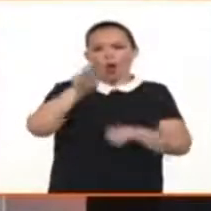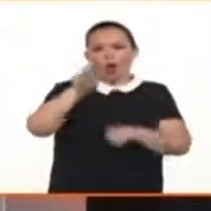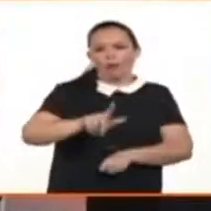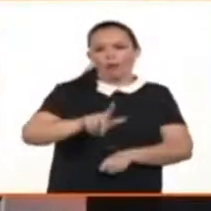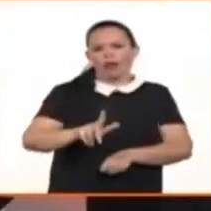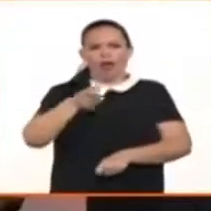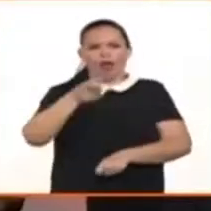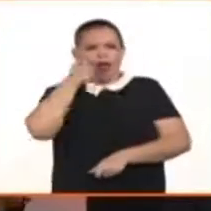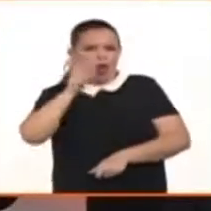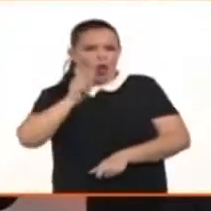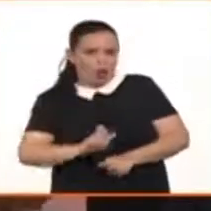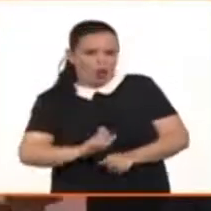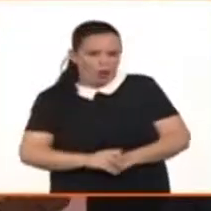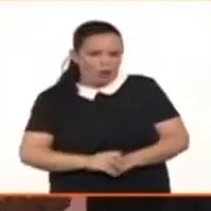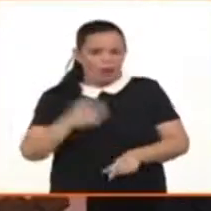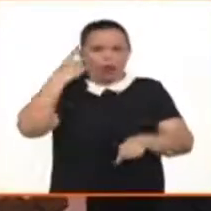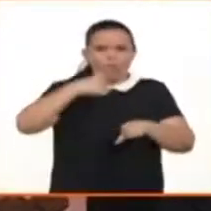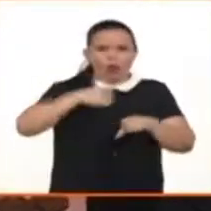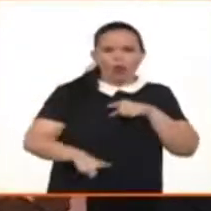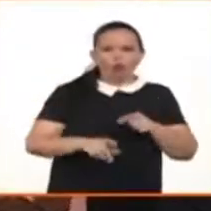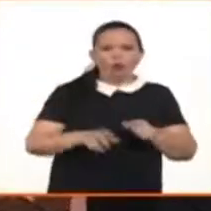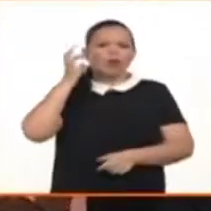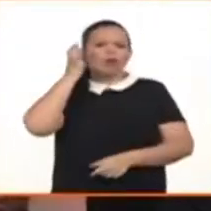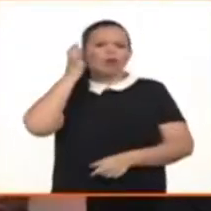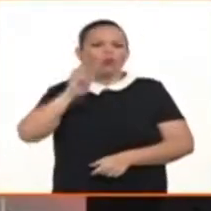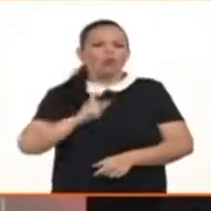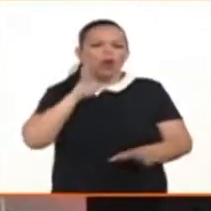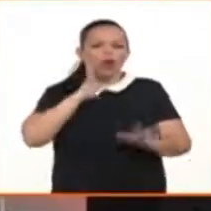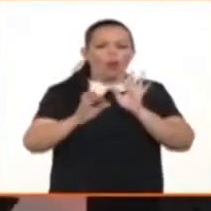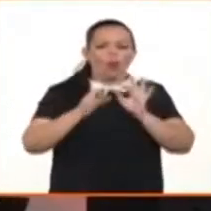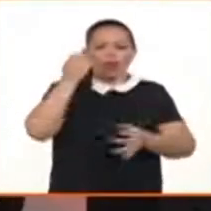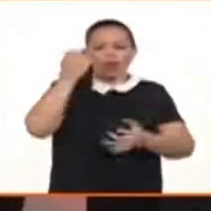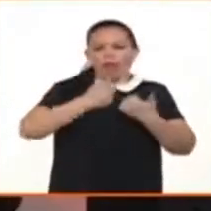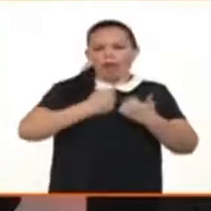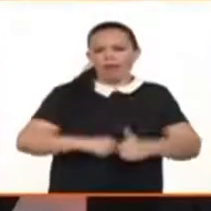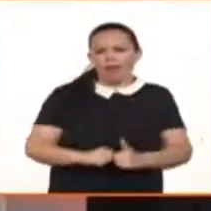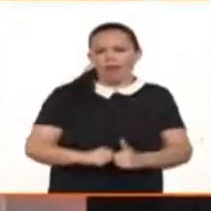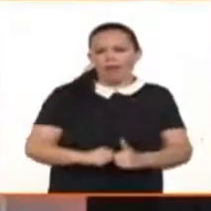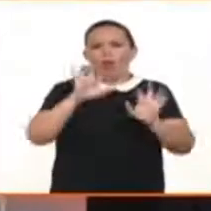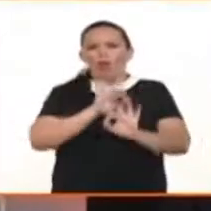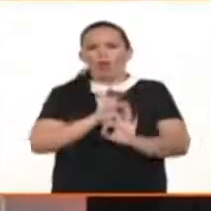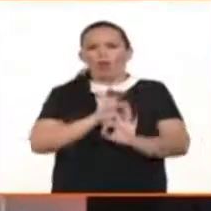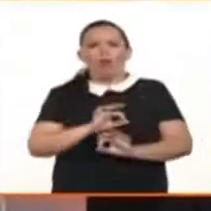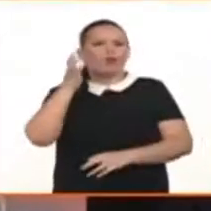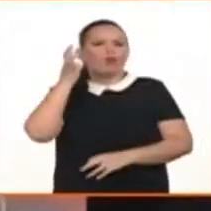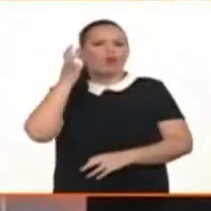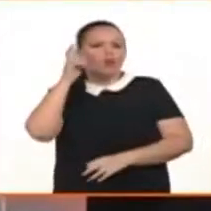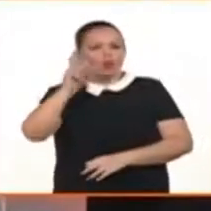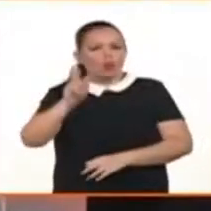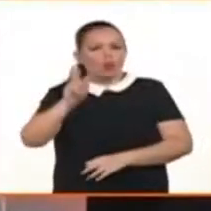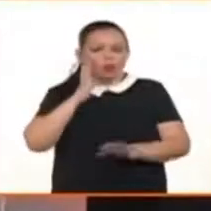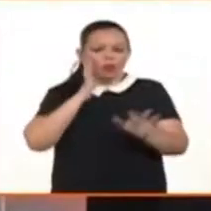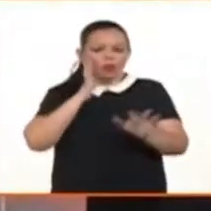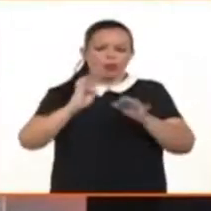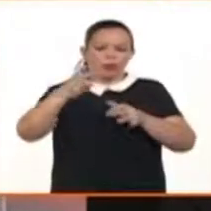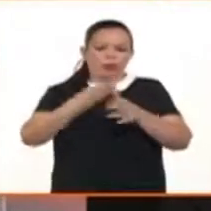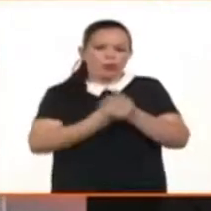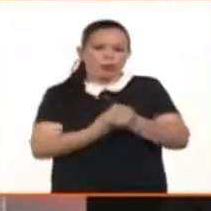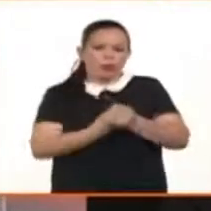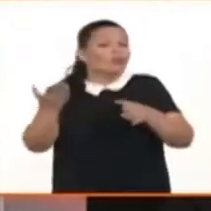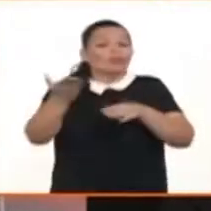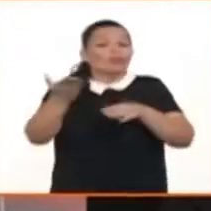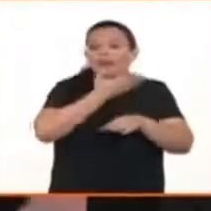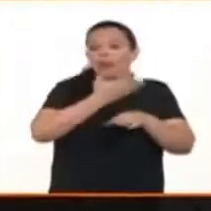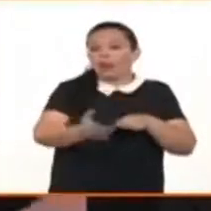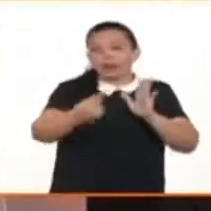están las mujeres en situaciones de discapacidad. Es decir, en toda su diversidad y las instituciones jurídicos familiares no